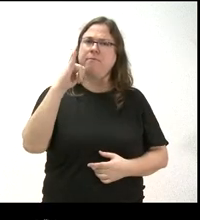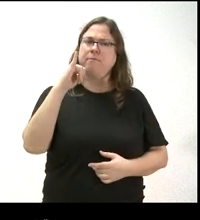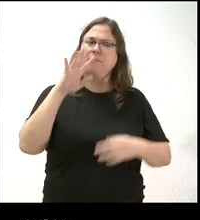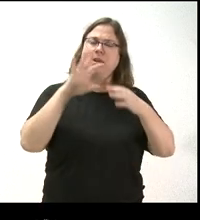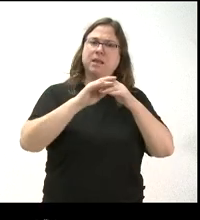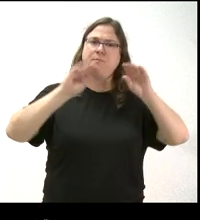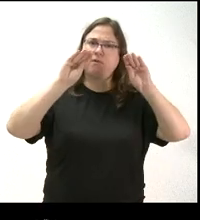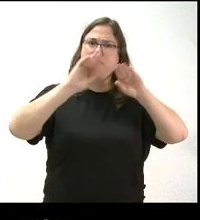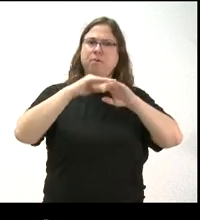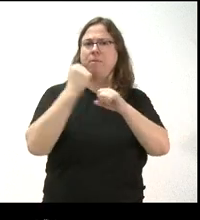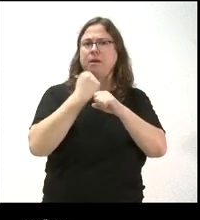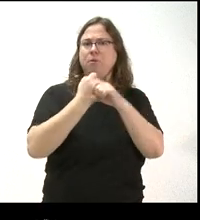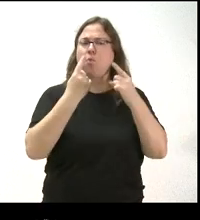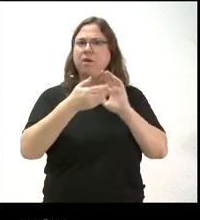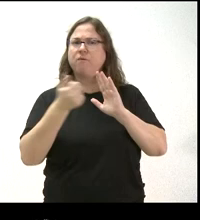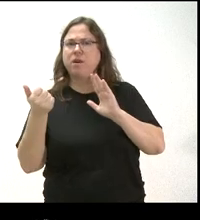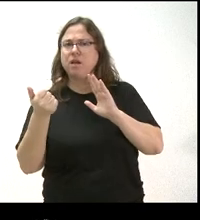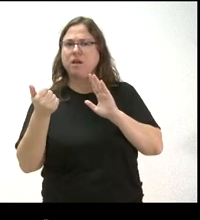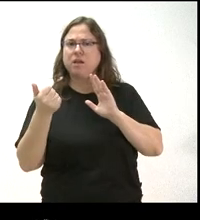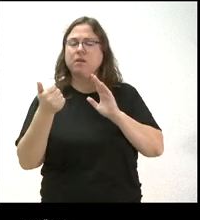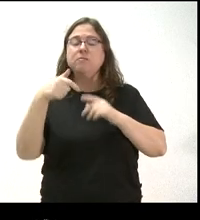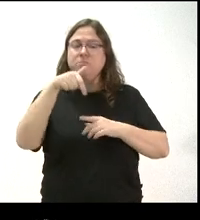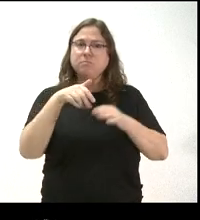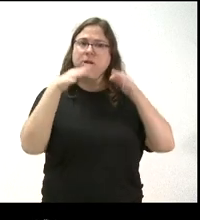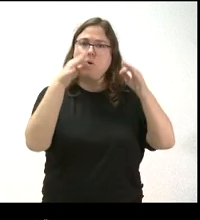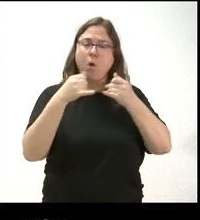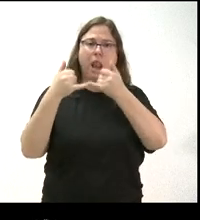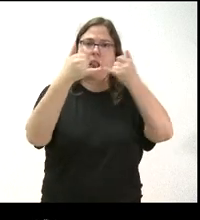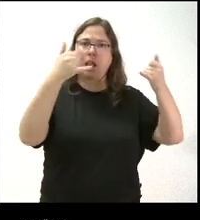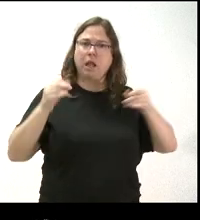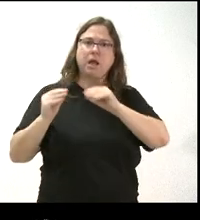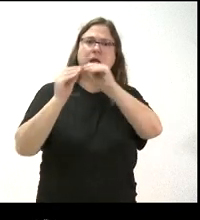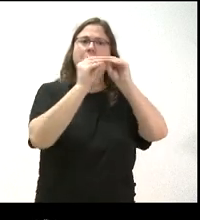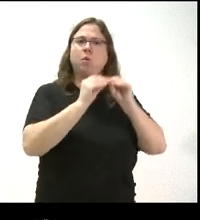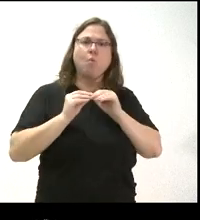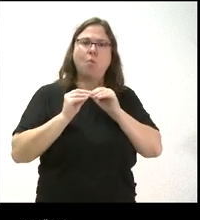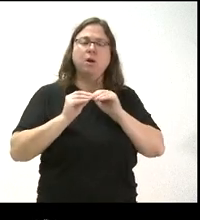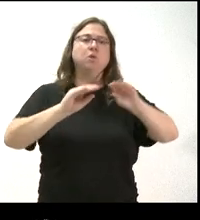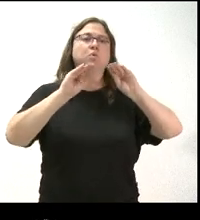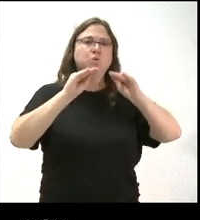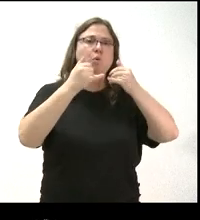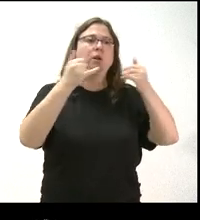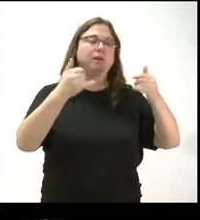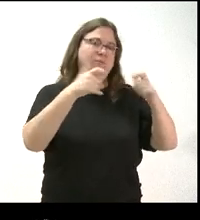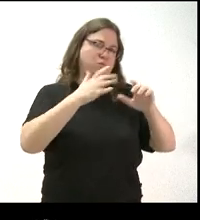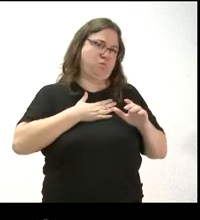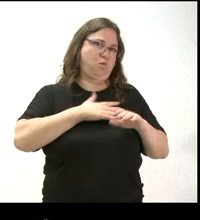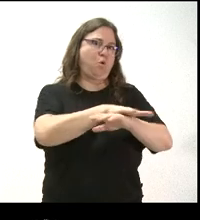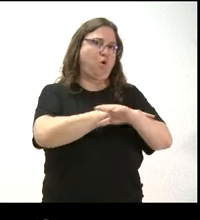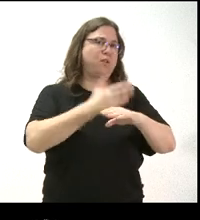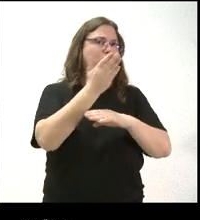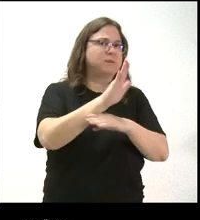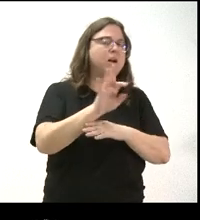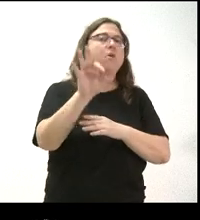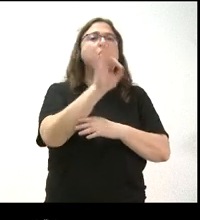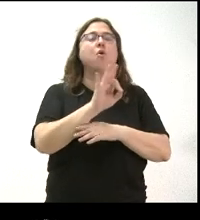formación para el empleo. No sé si esta va a ser, digamos, la línea y es su línea, la línea de la parte del Gobierno que representa, o si